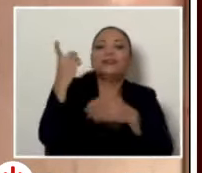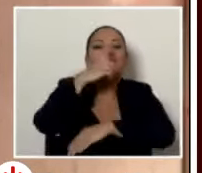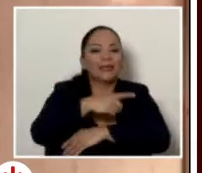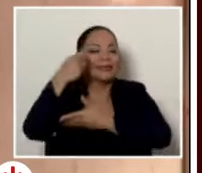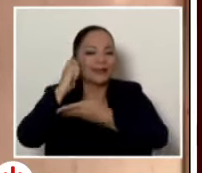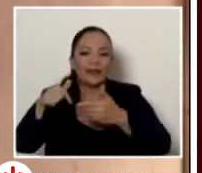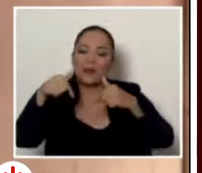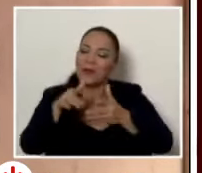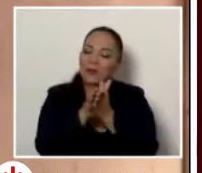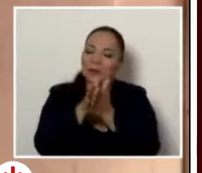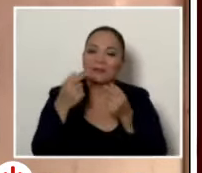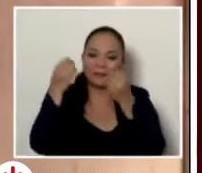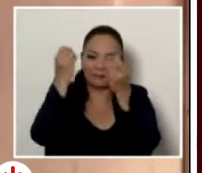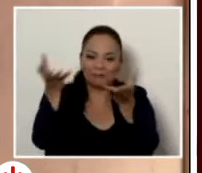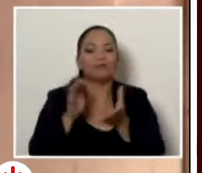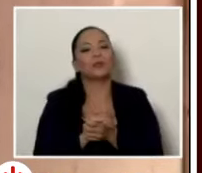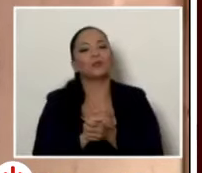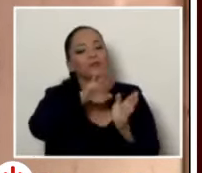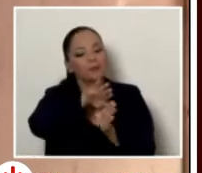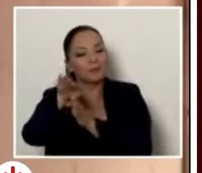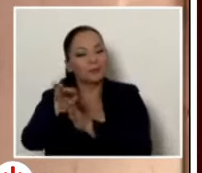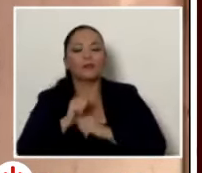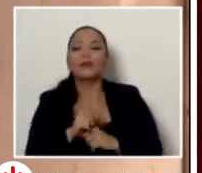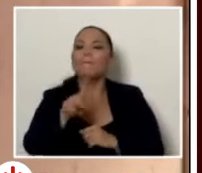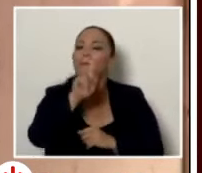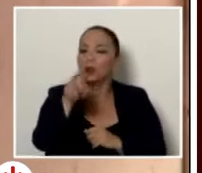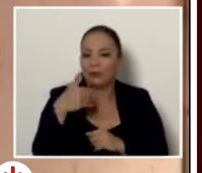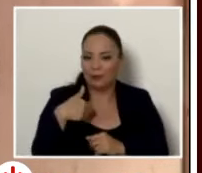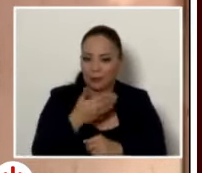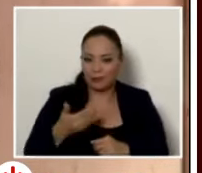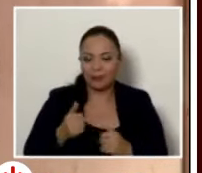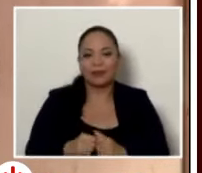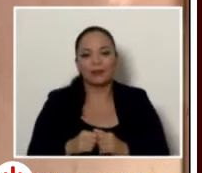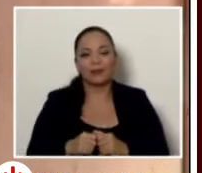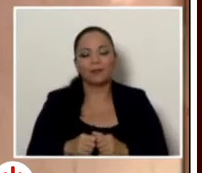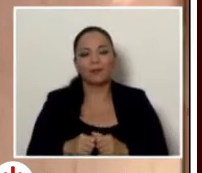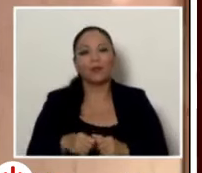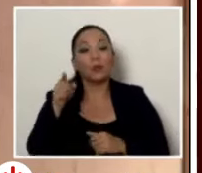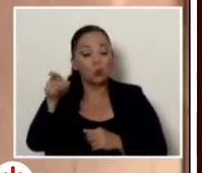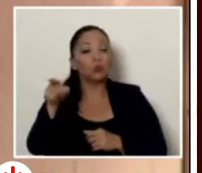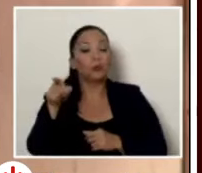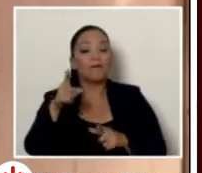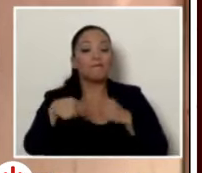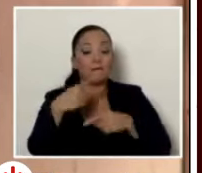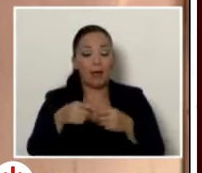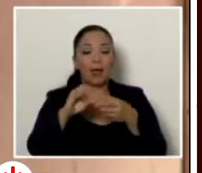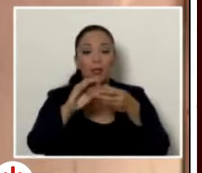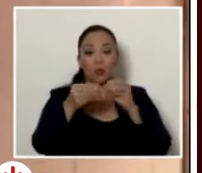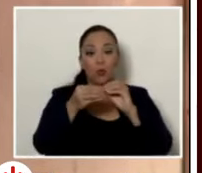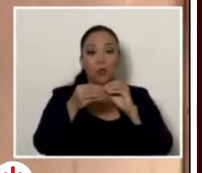hacerlo señor presidente en el entendido de que usted dará informe de labores el próximo